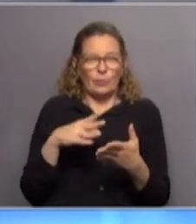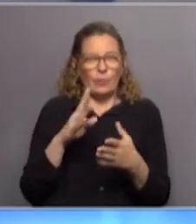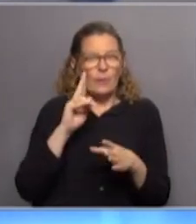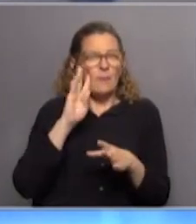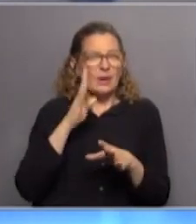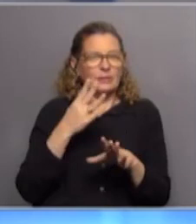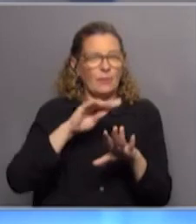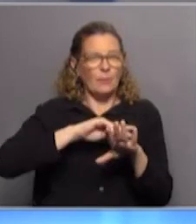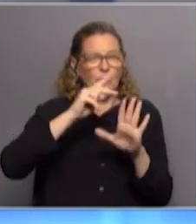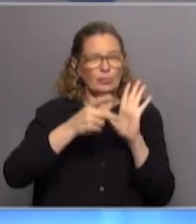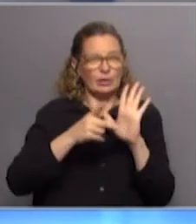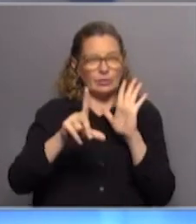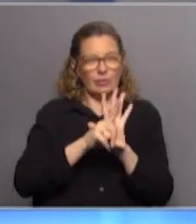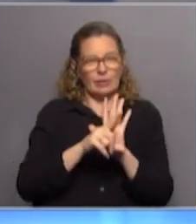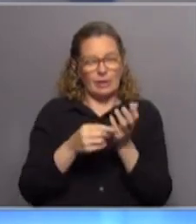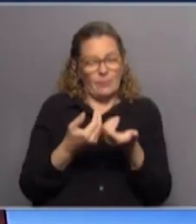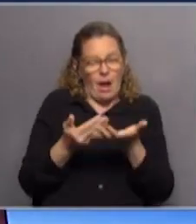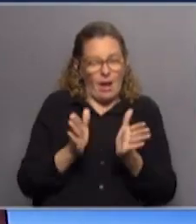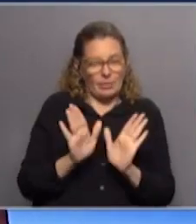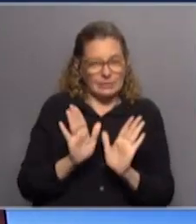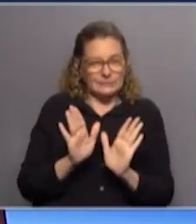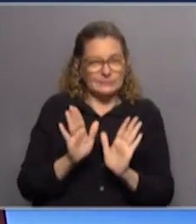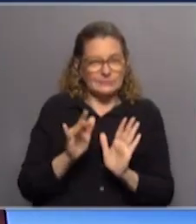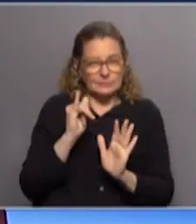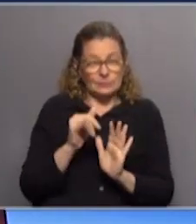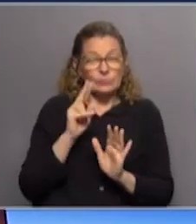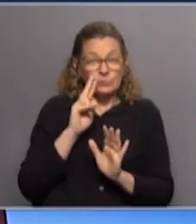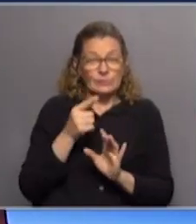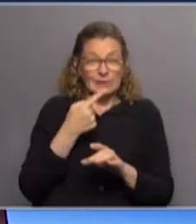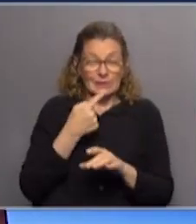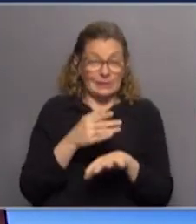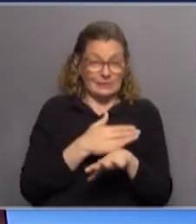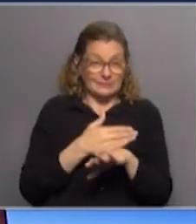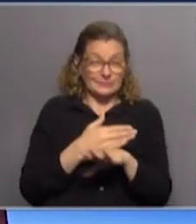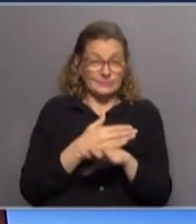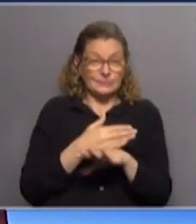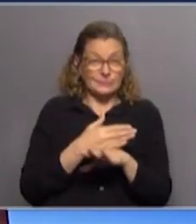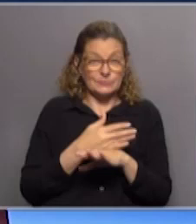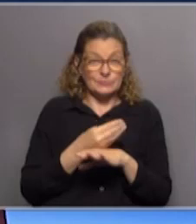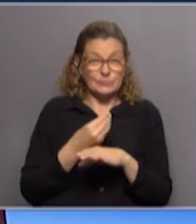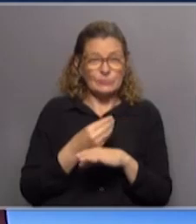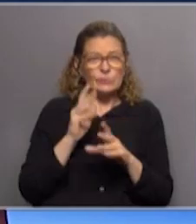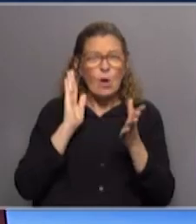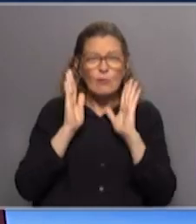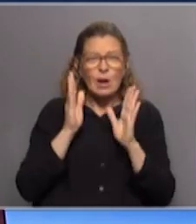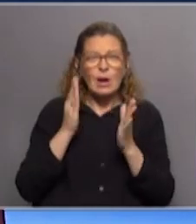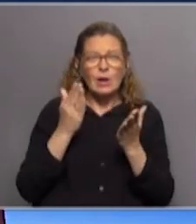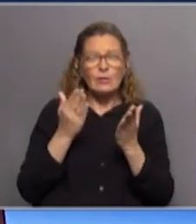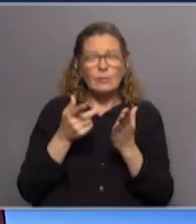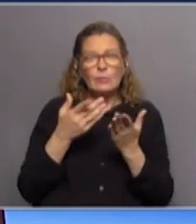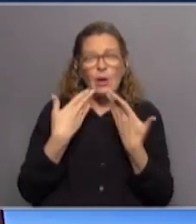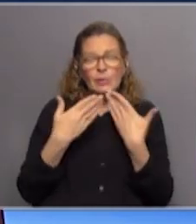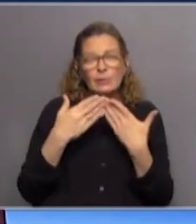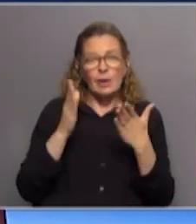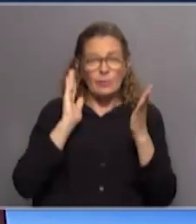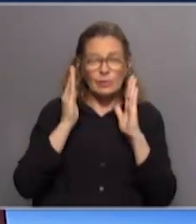proyecto de ley a priori con más amplitud. Pero vamos a ahora sí a lo que habías dicho, que es la perspectiva penal. Y para tenerla hablamos con